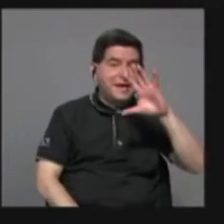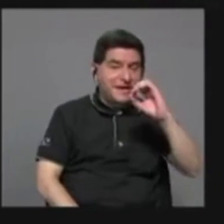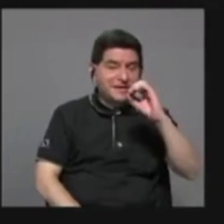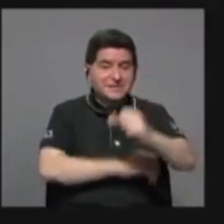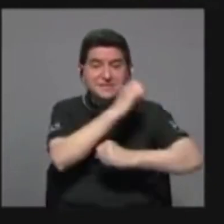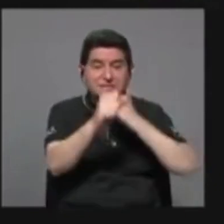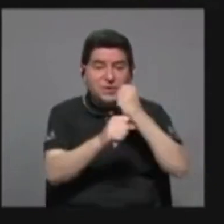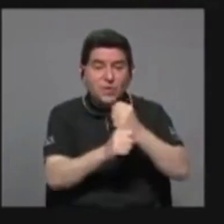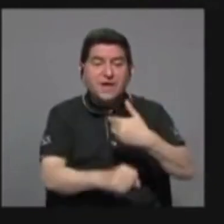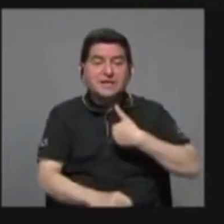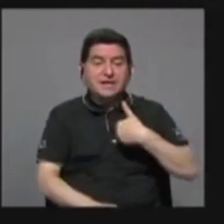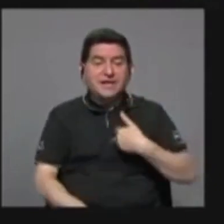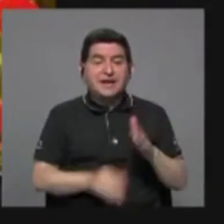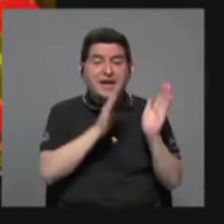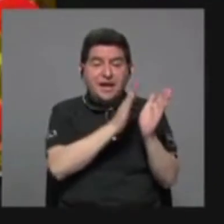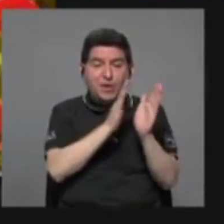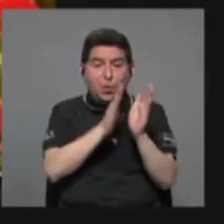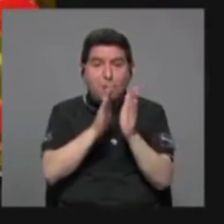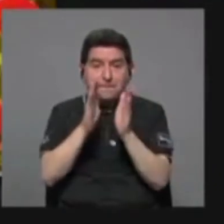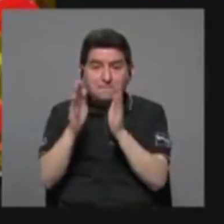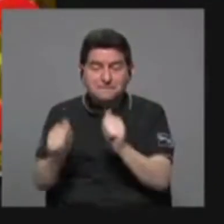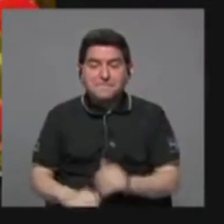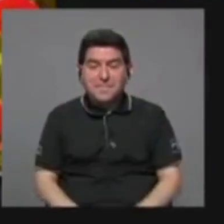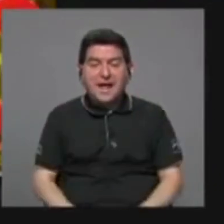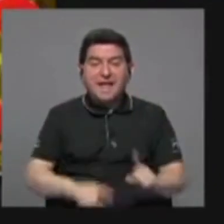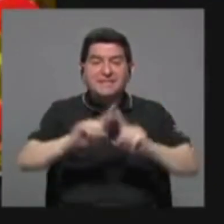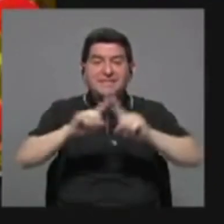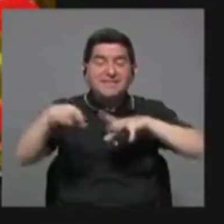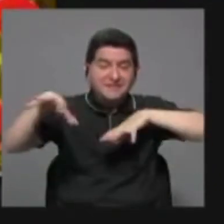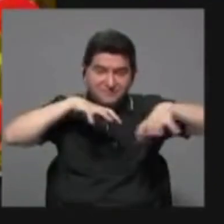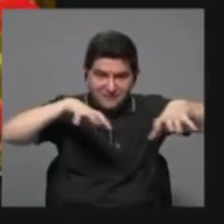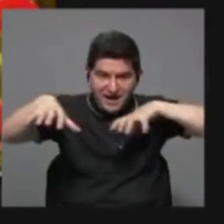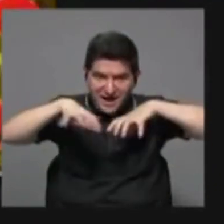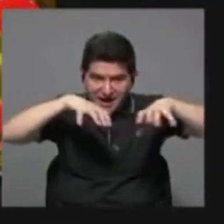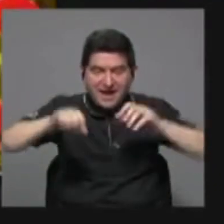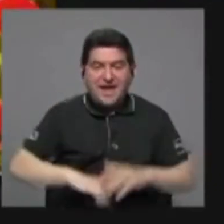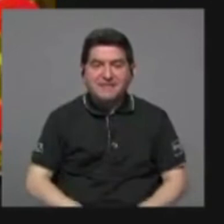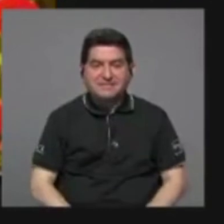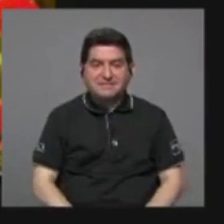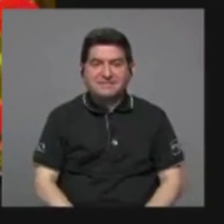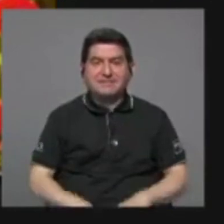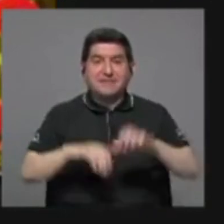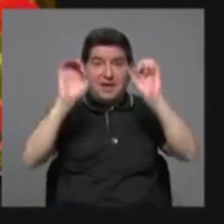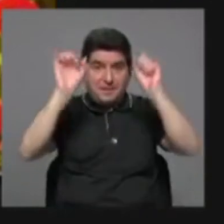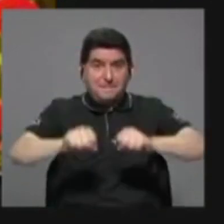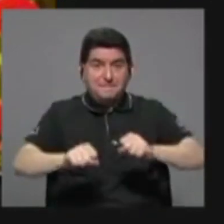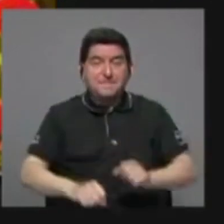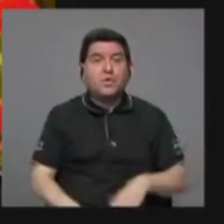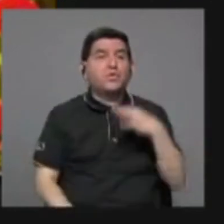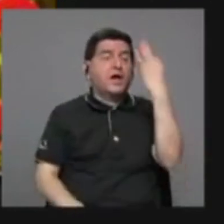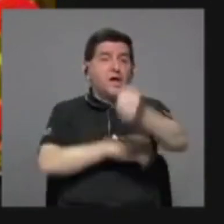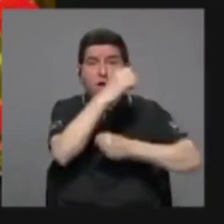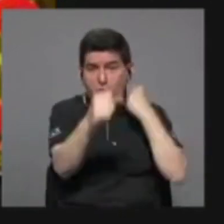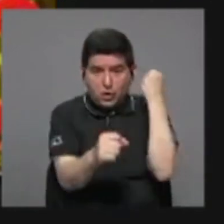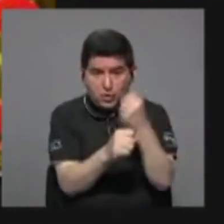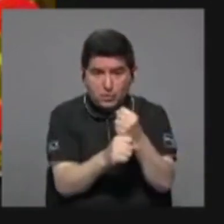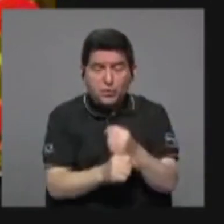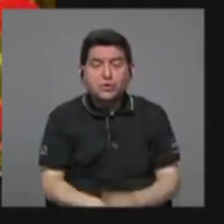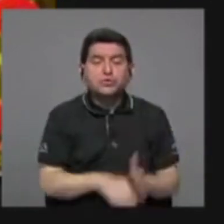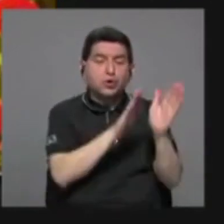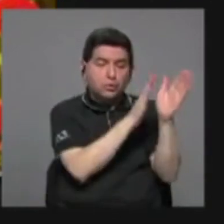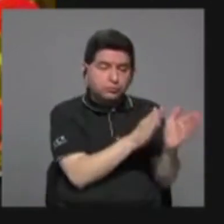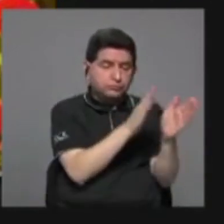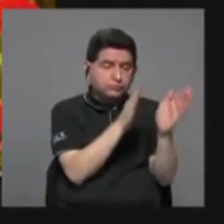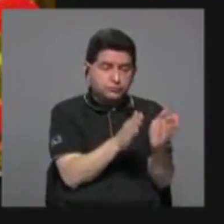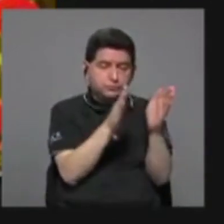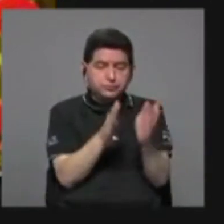tenemos un plan de varias actividades para el próximo año, que están en planificación.